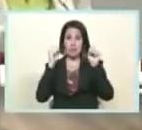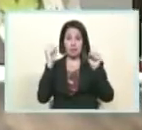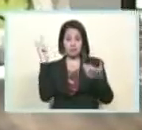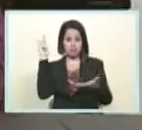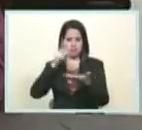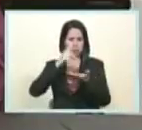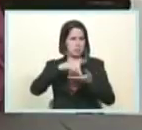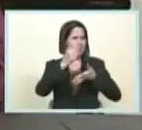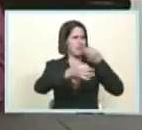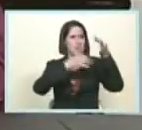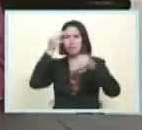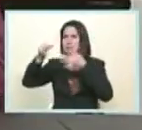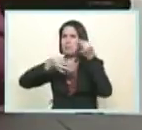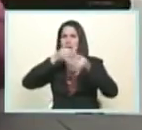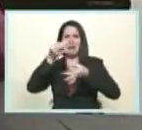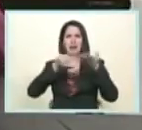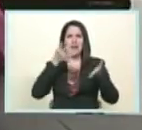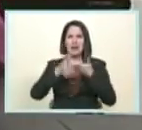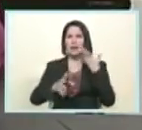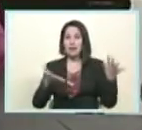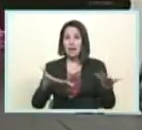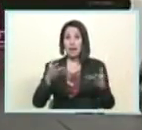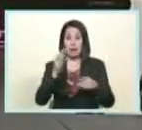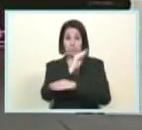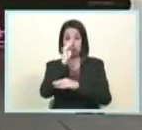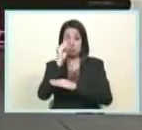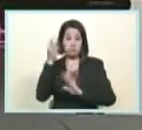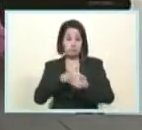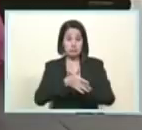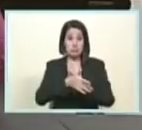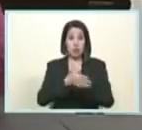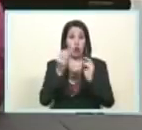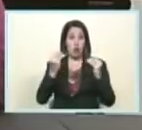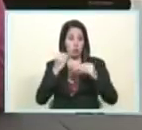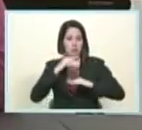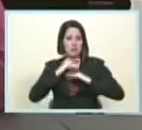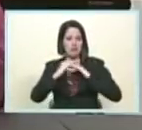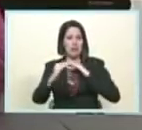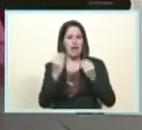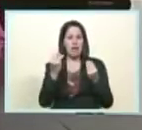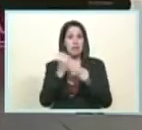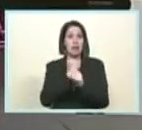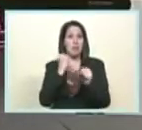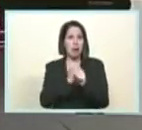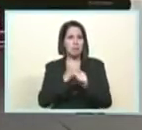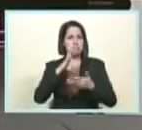aplicarlo bien el concepto de protección estabilidad del trabajo